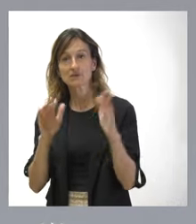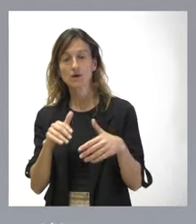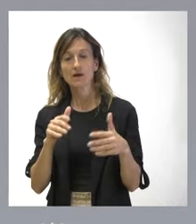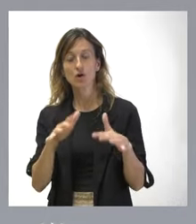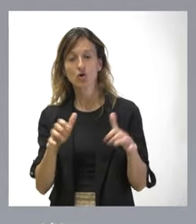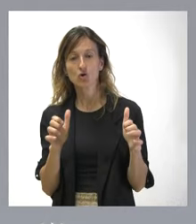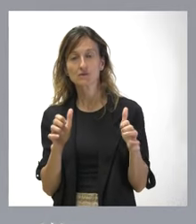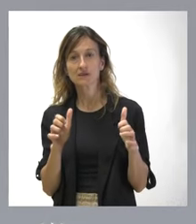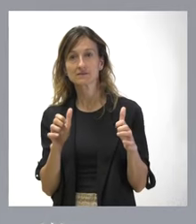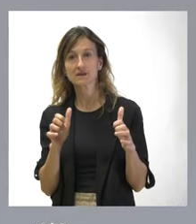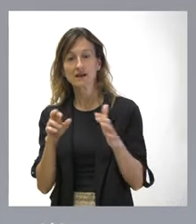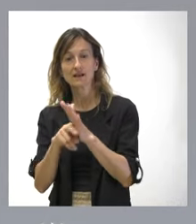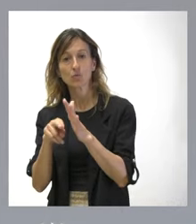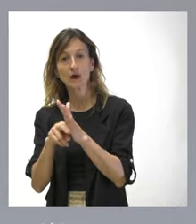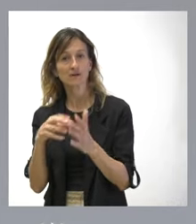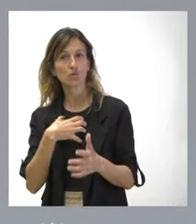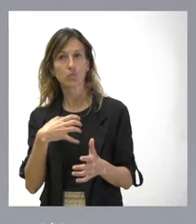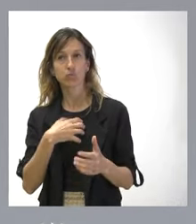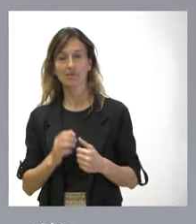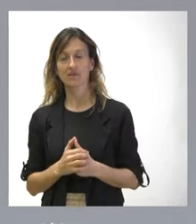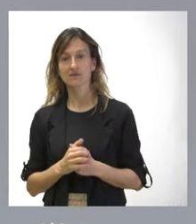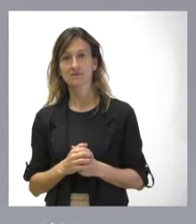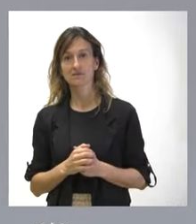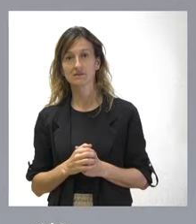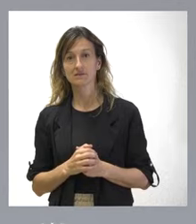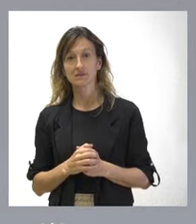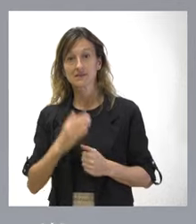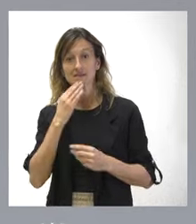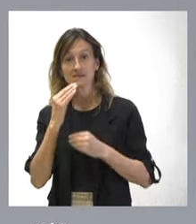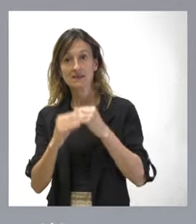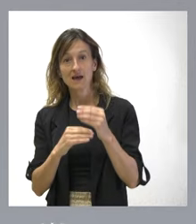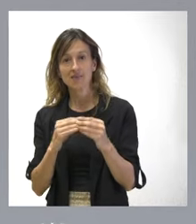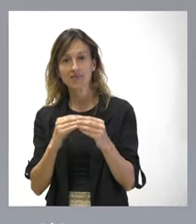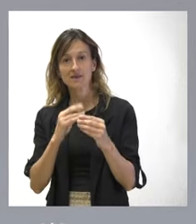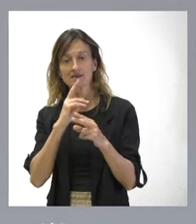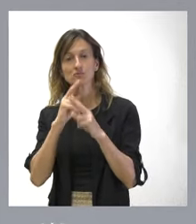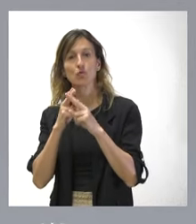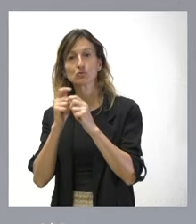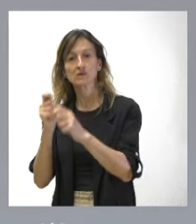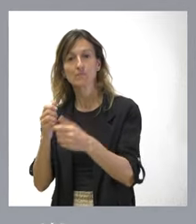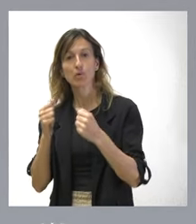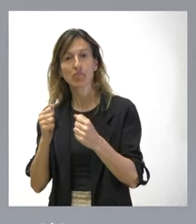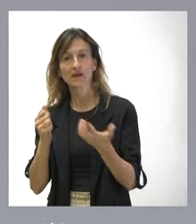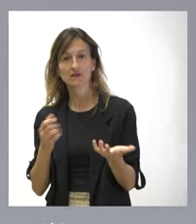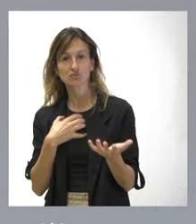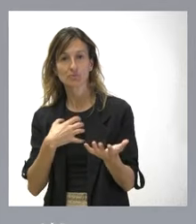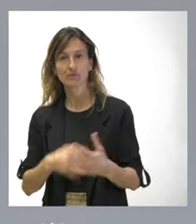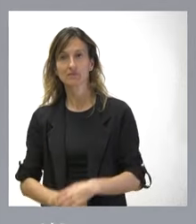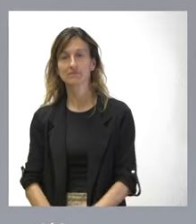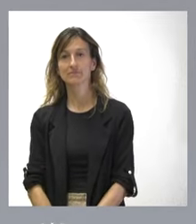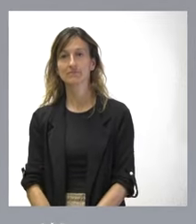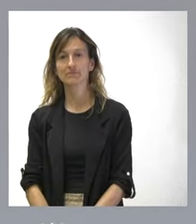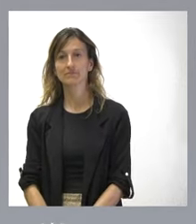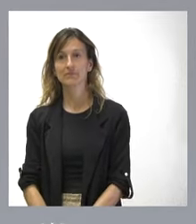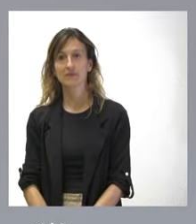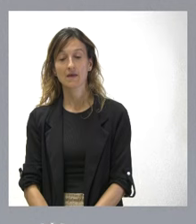no pueden regular la amnistía porque con ello se están convirtiendo en poder constituyente. En segundo lugar, también la